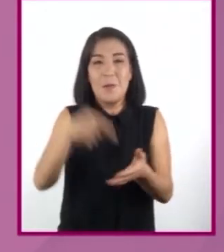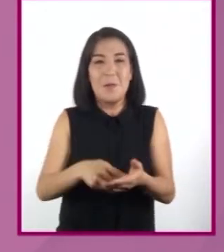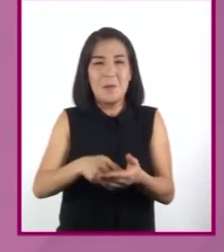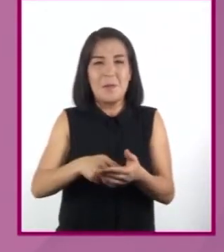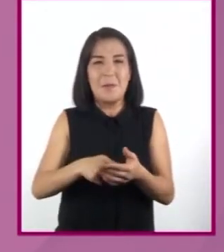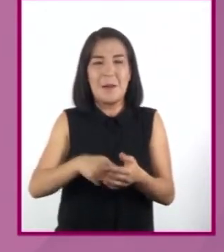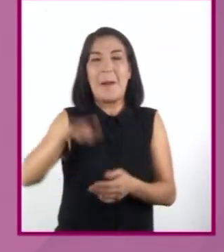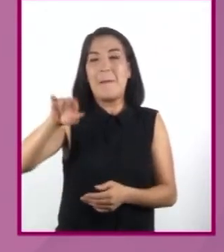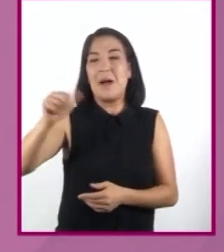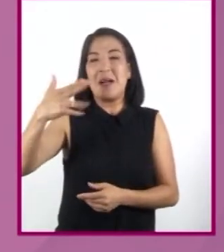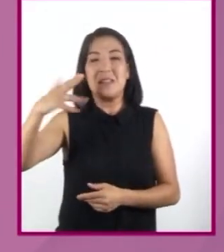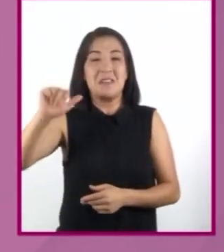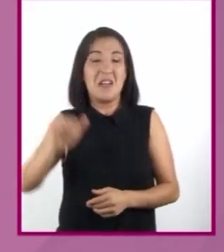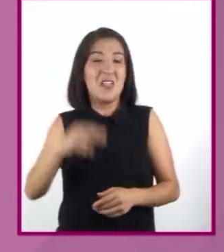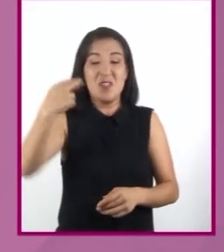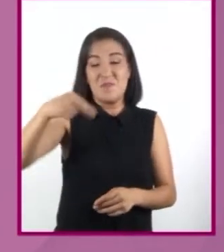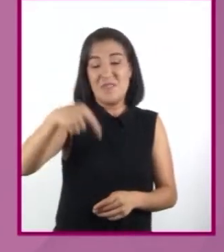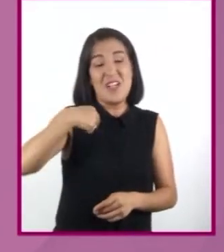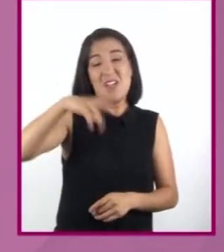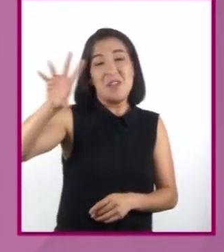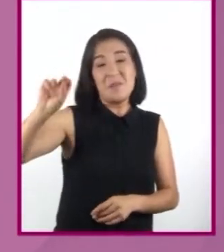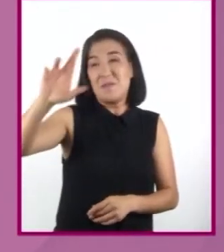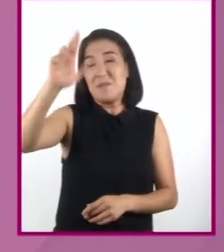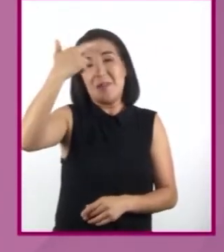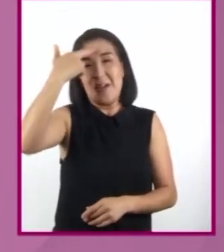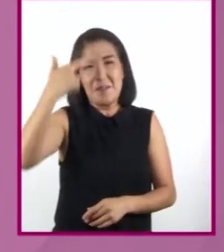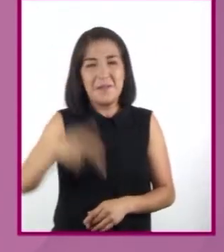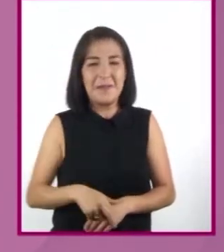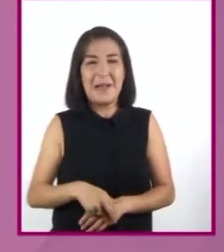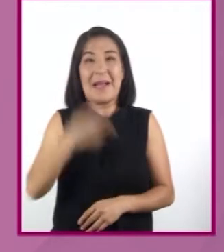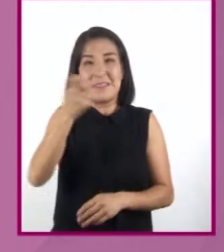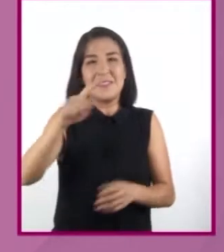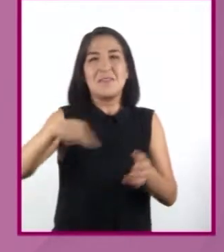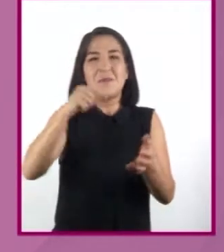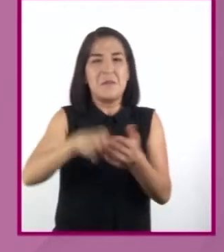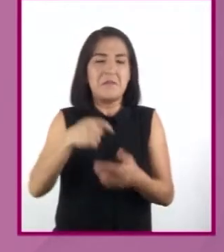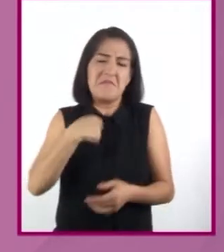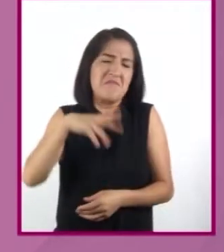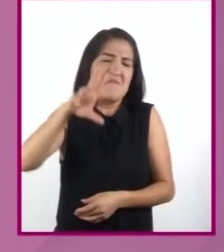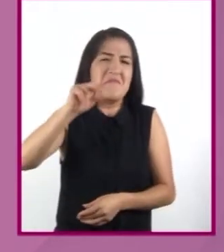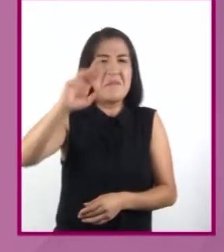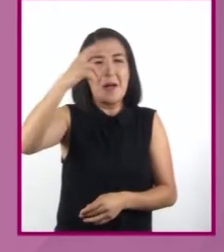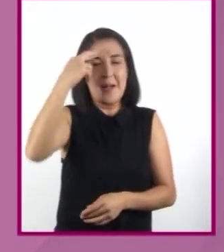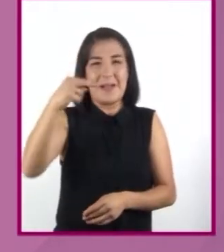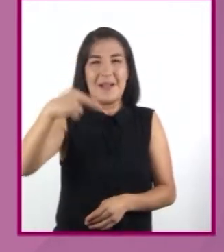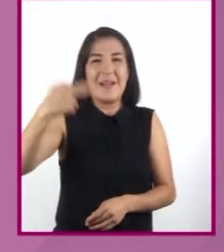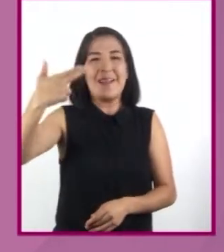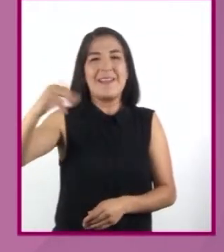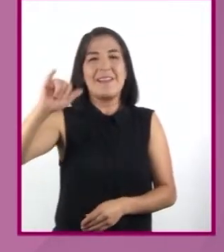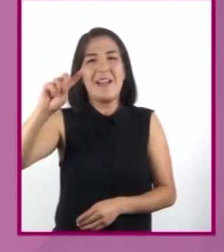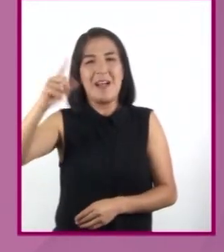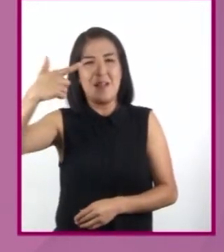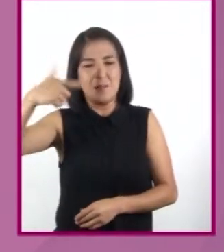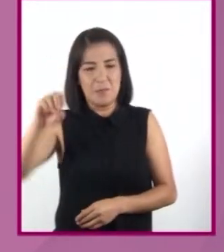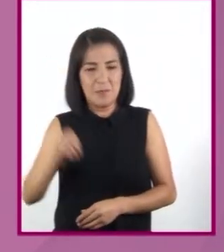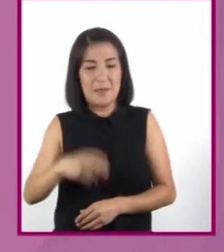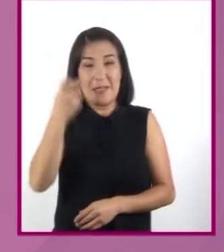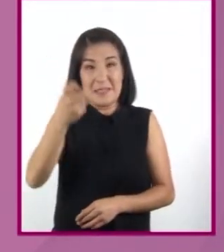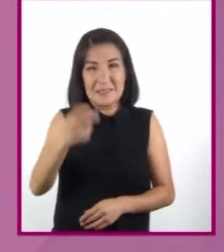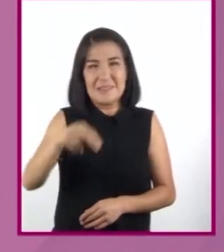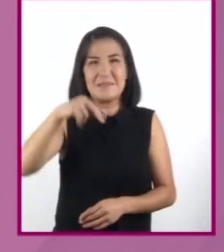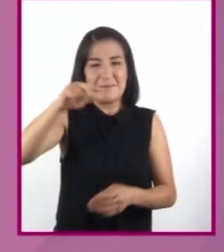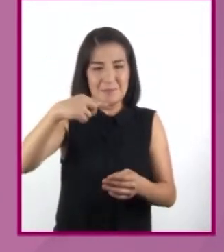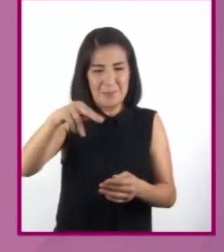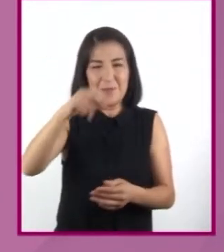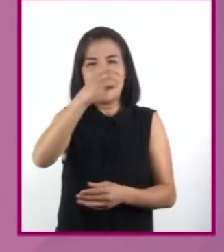mancha de cuyo nombre no quiero acordarme, no ha mucho tiempo que vivía un hidalgo. Con esta simple frase